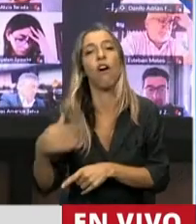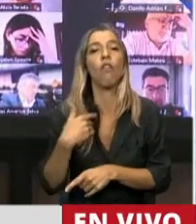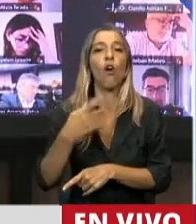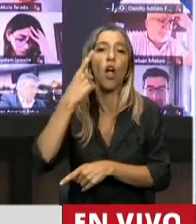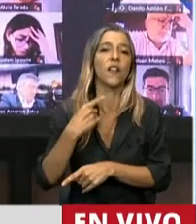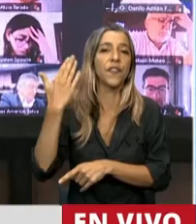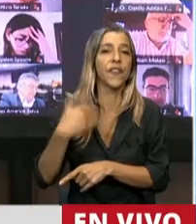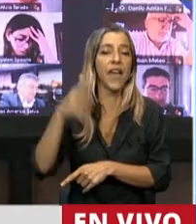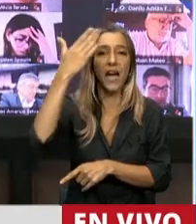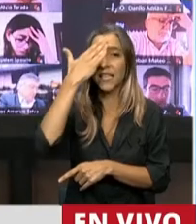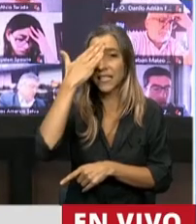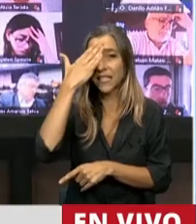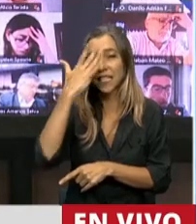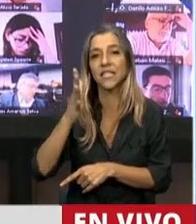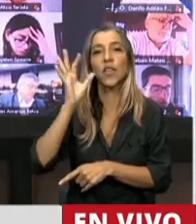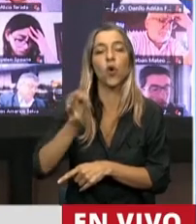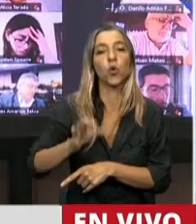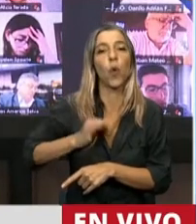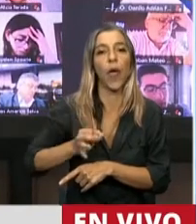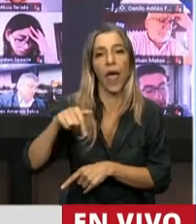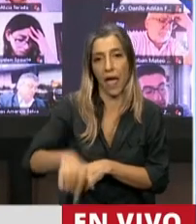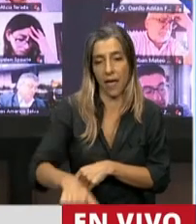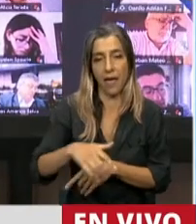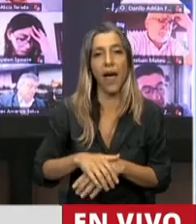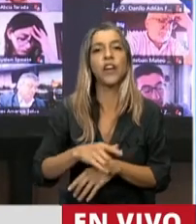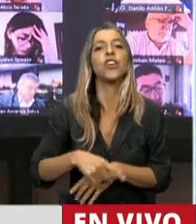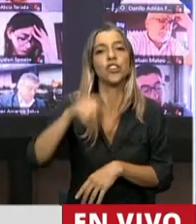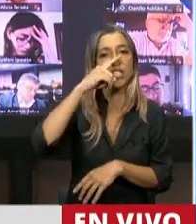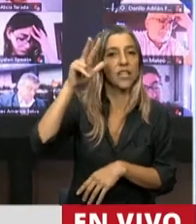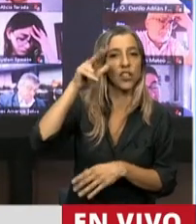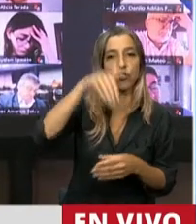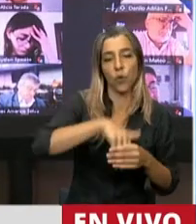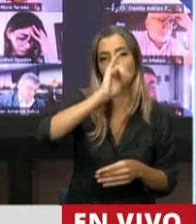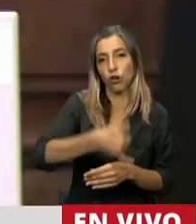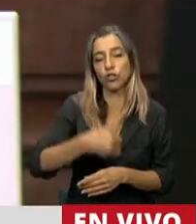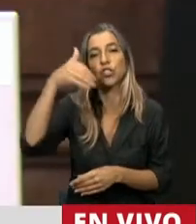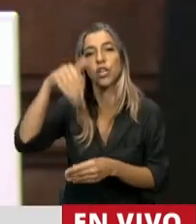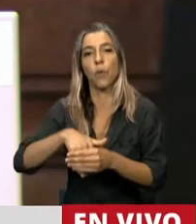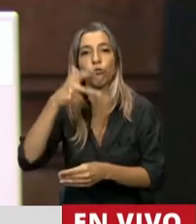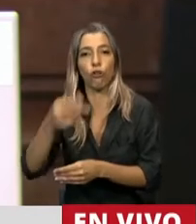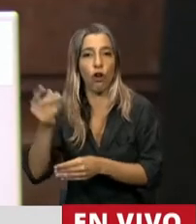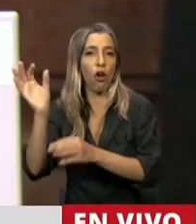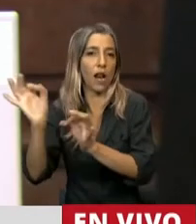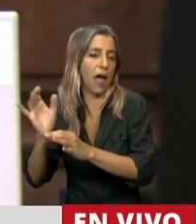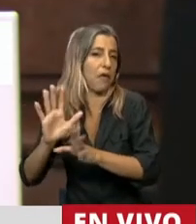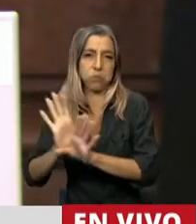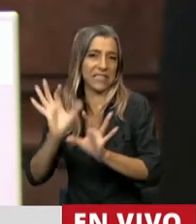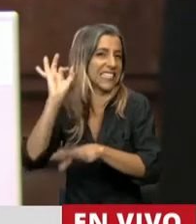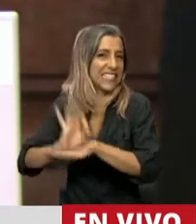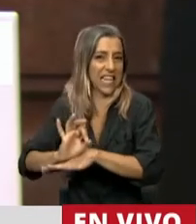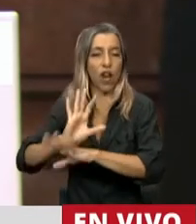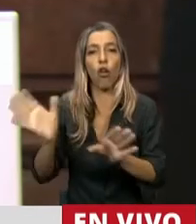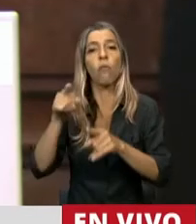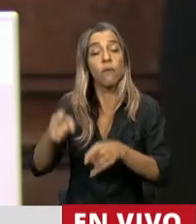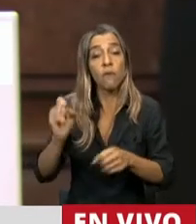15 del día 2020, tuvo 68 votos afirmativos, cero negativos, cero abstenciones. Se ratifica el protocolo de